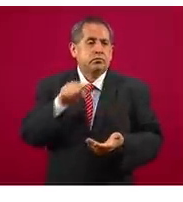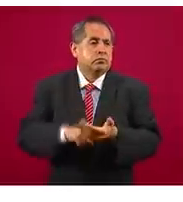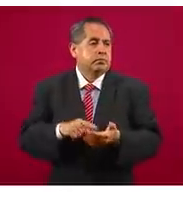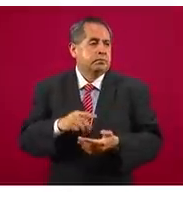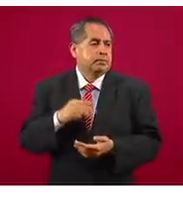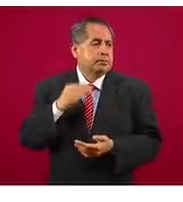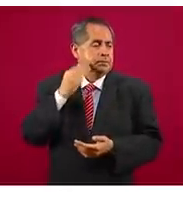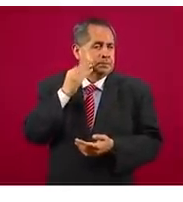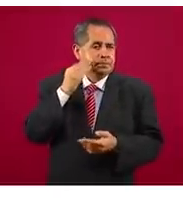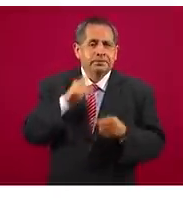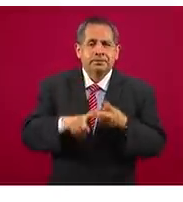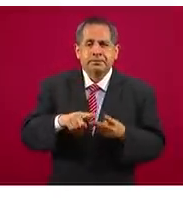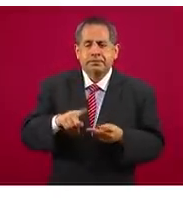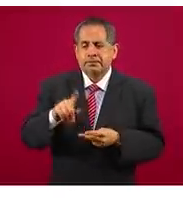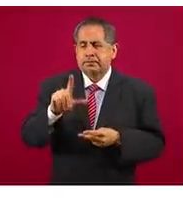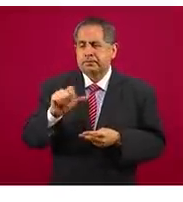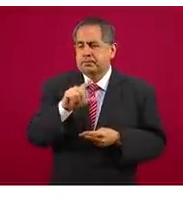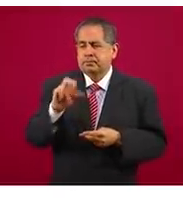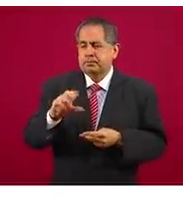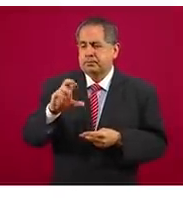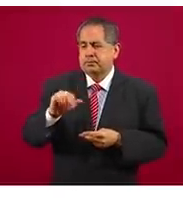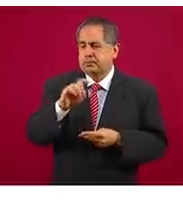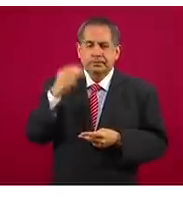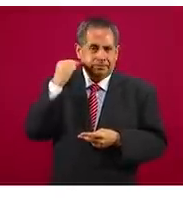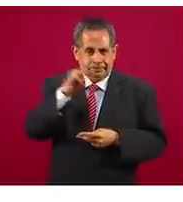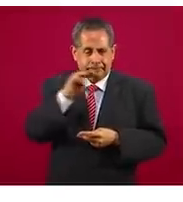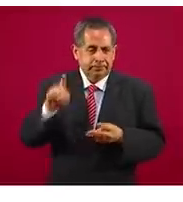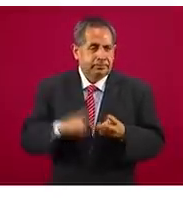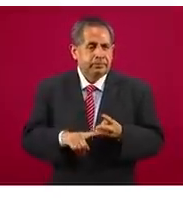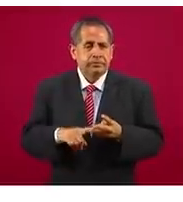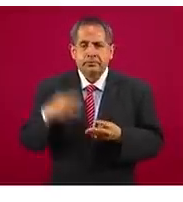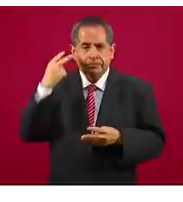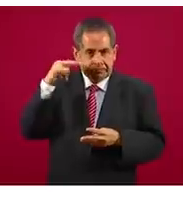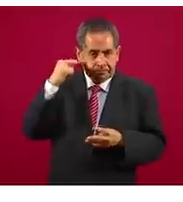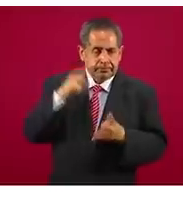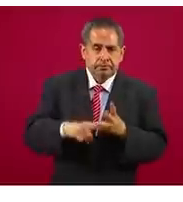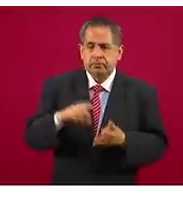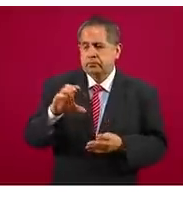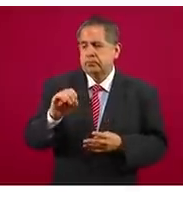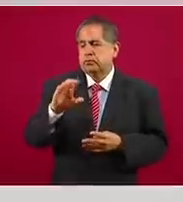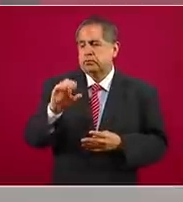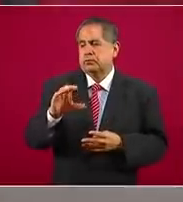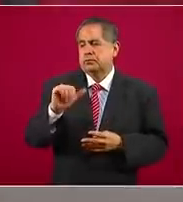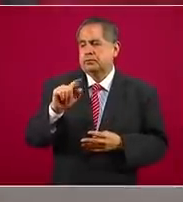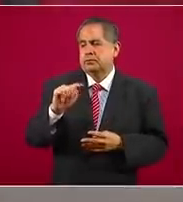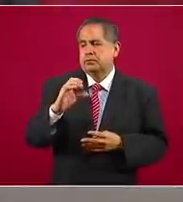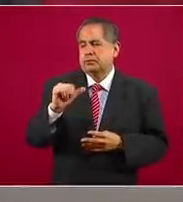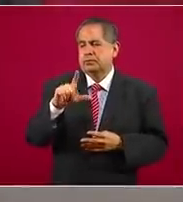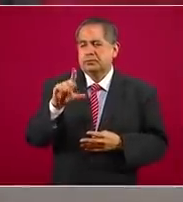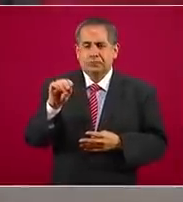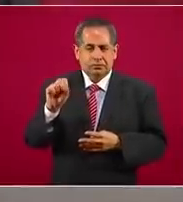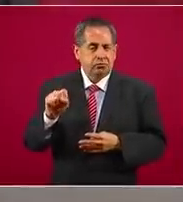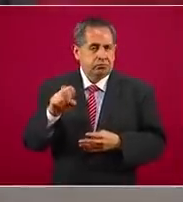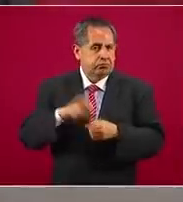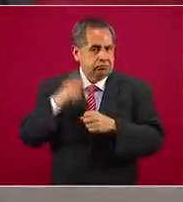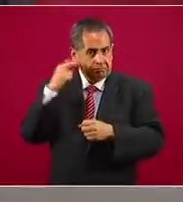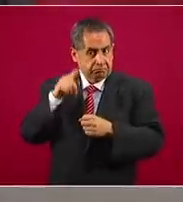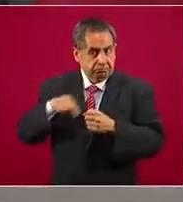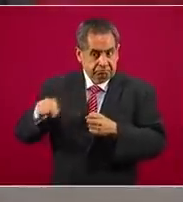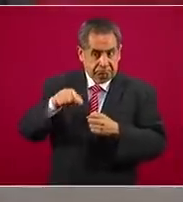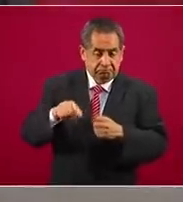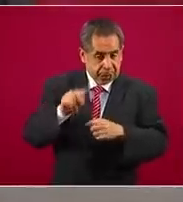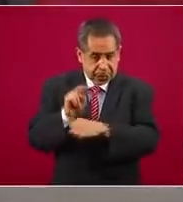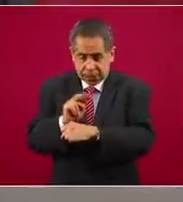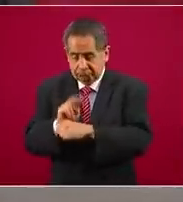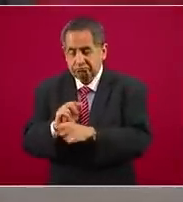en Lázaro Cárdenas, en Veracruz y en Coatzacoalcos, y lo vamos a ir haciendo progresivamente. La que sigue, por favor. En lo que se